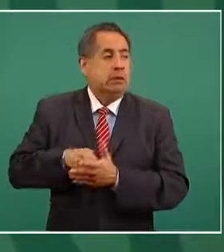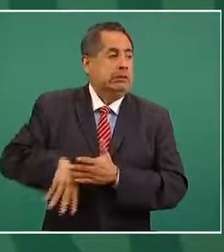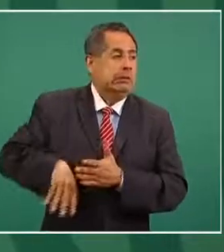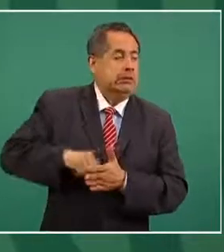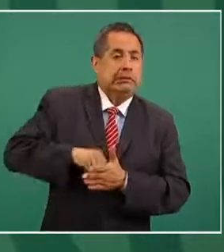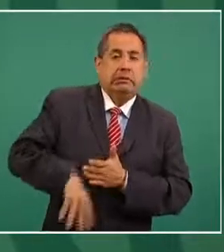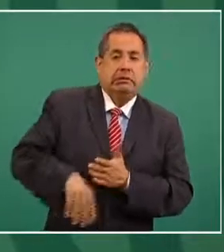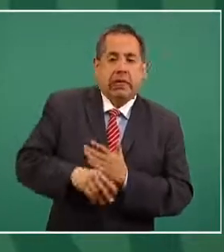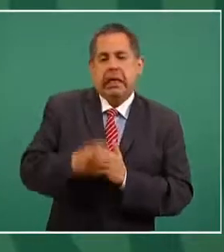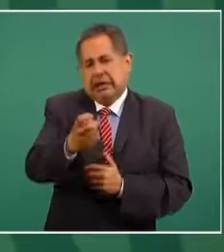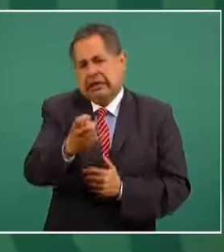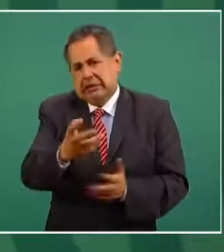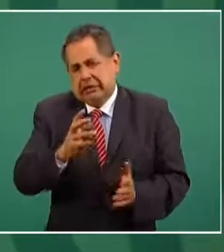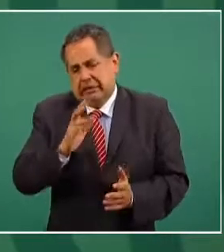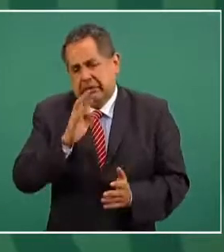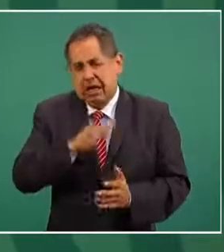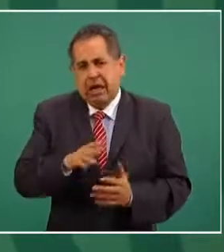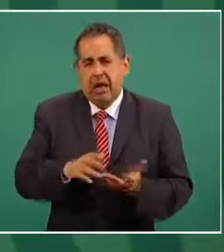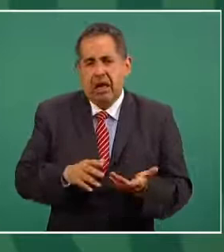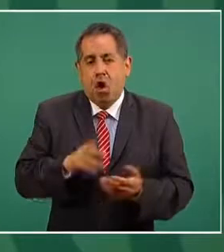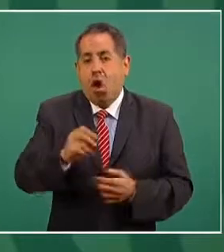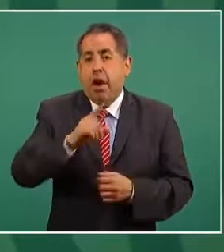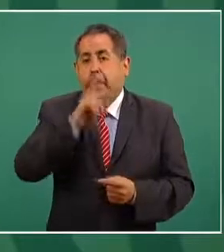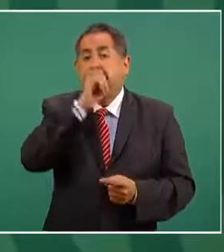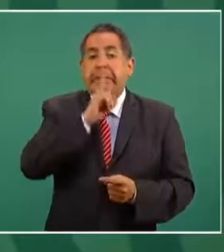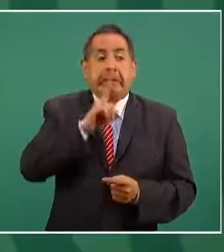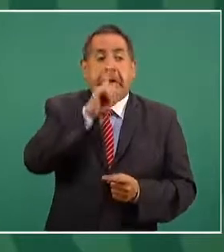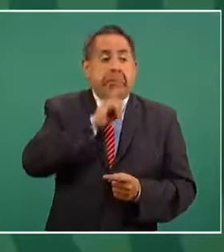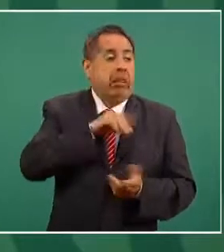cuando se miente